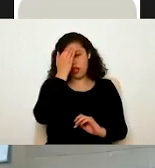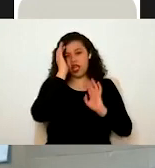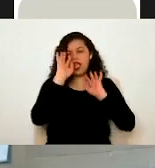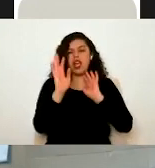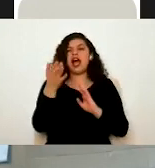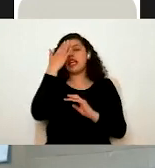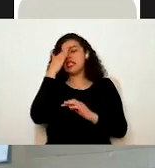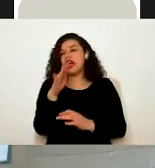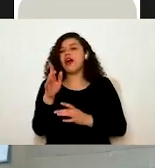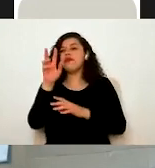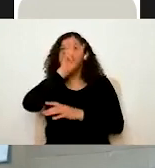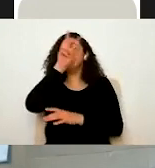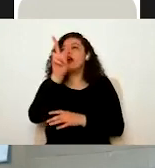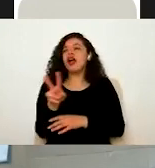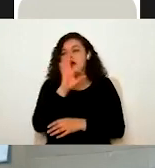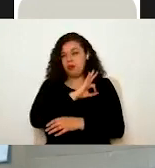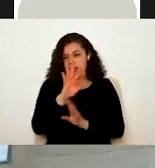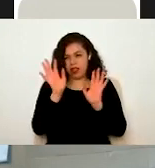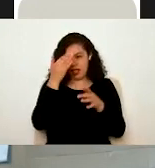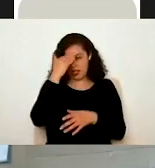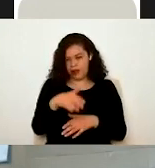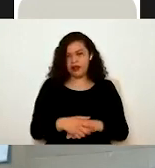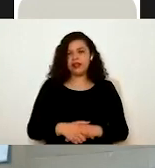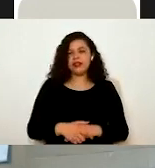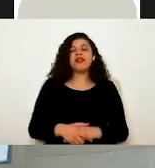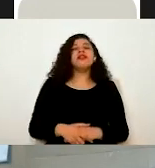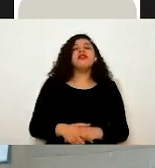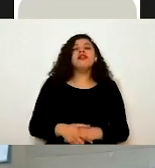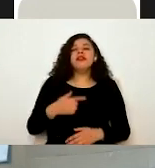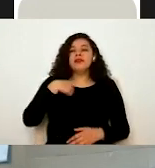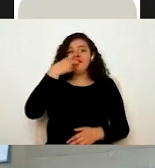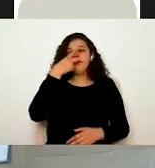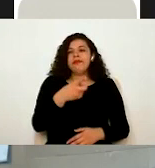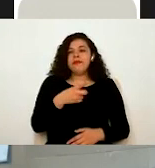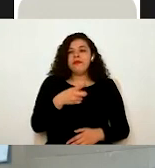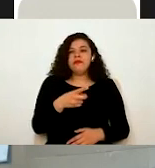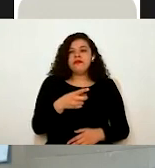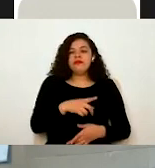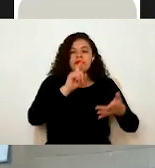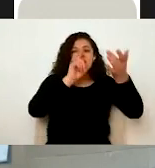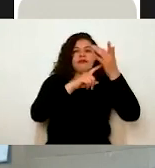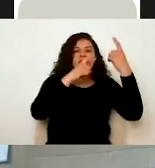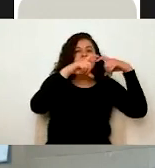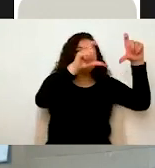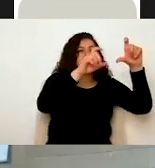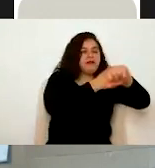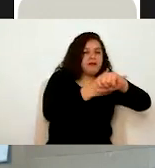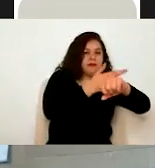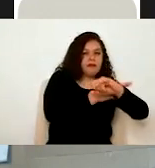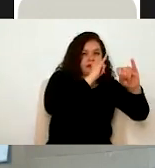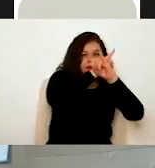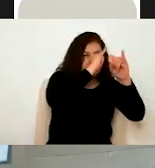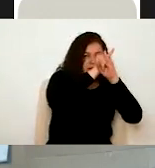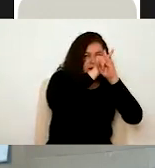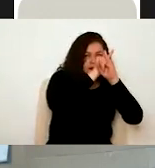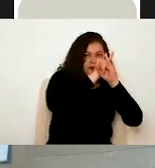Y bueno, aquí está, ¿no? Que les comentaba, es el botón de acceso directo a trámite digital. Si nosotros